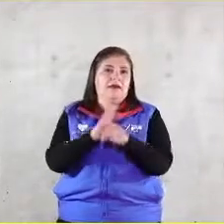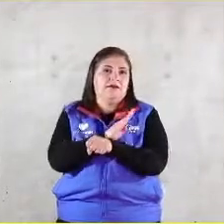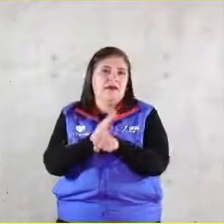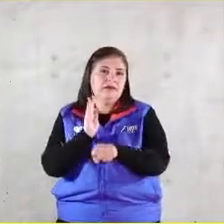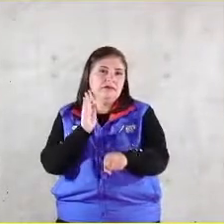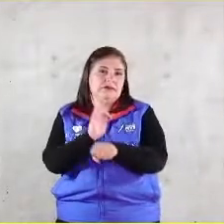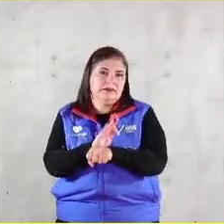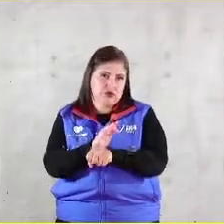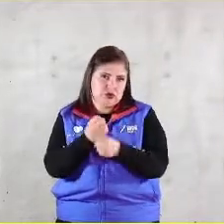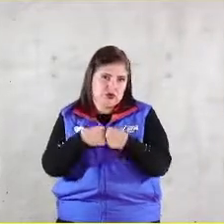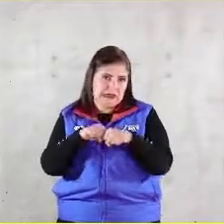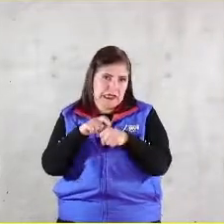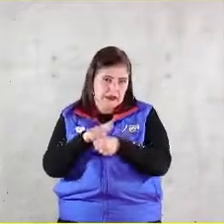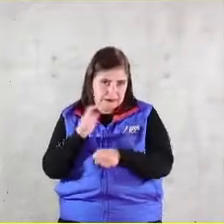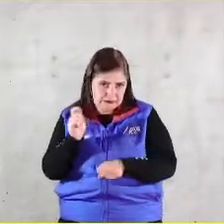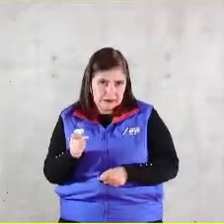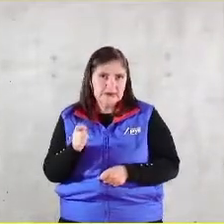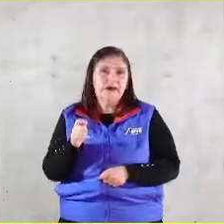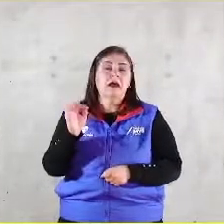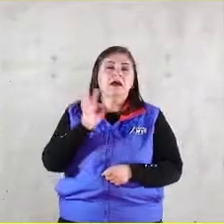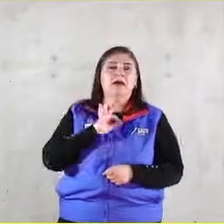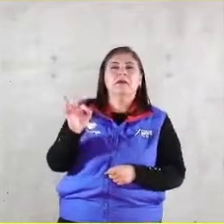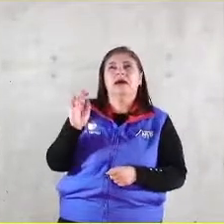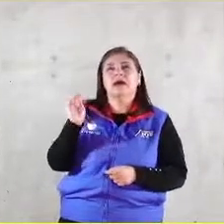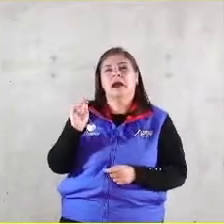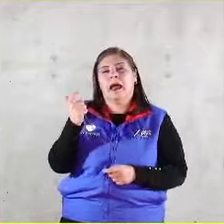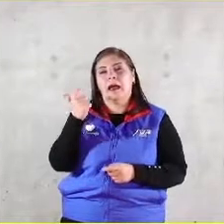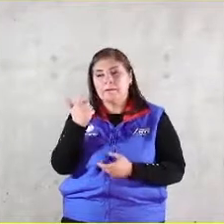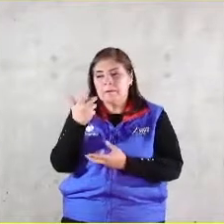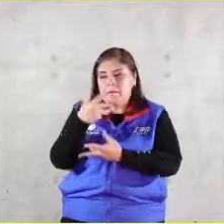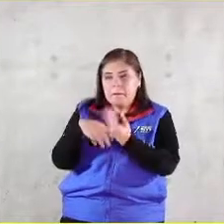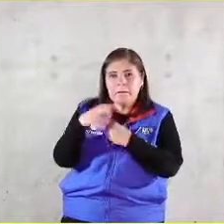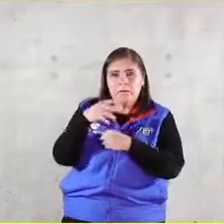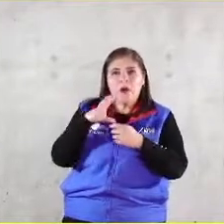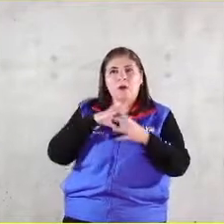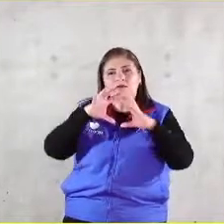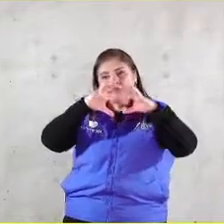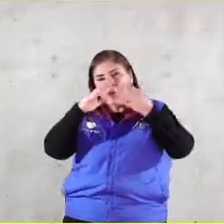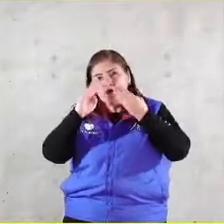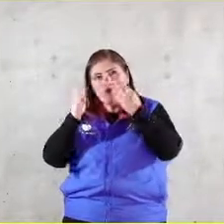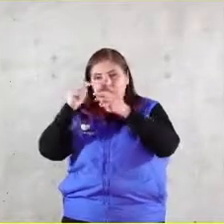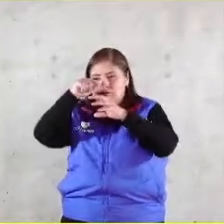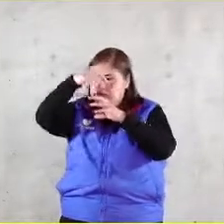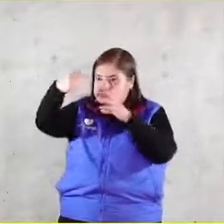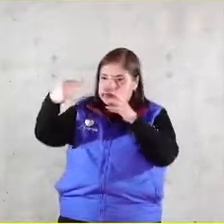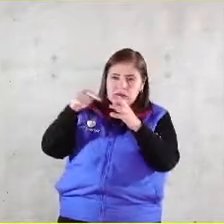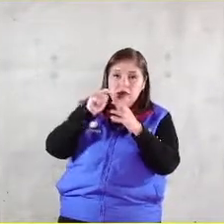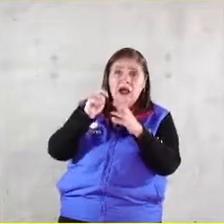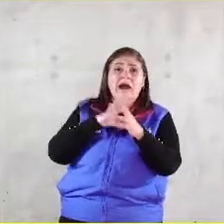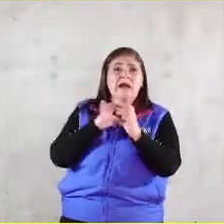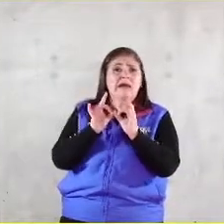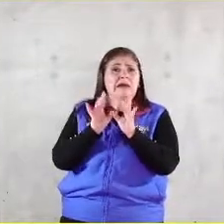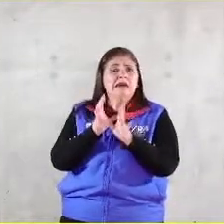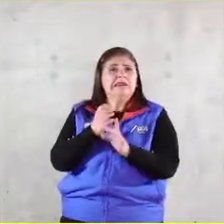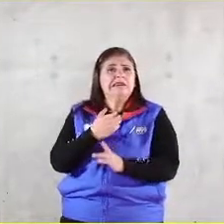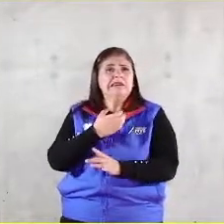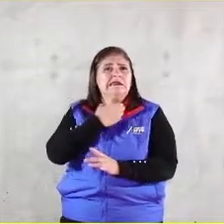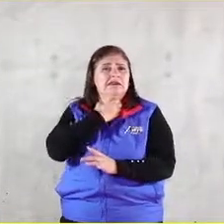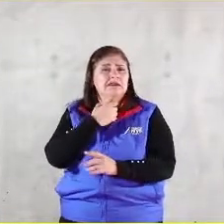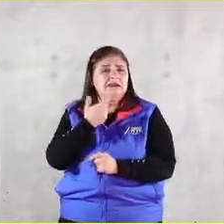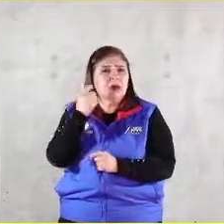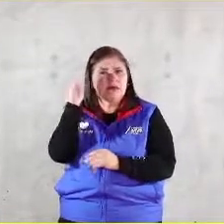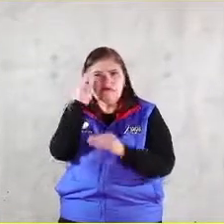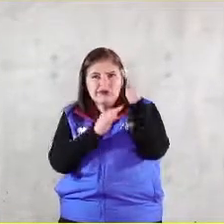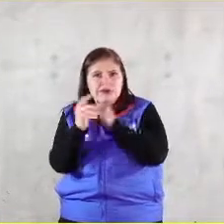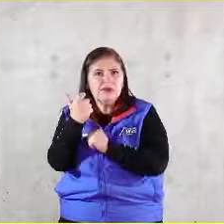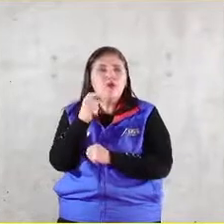como a pesar de tener economías de mercado establecidas en muchos países del mundo estamos teniendo una crisis justo desde mi